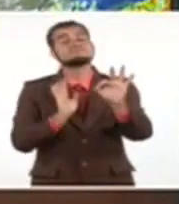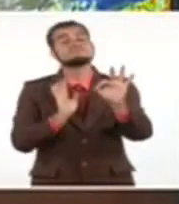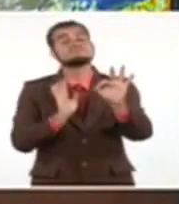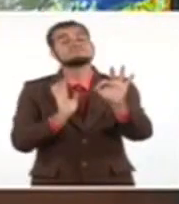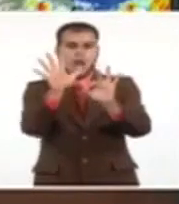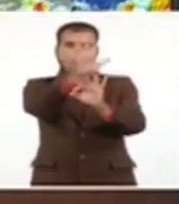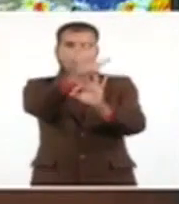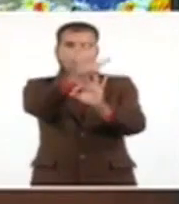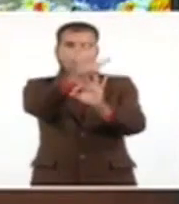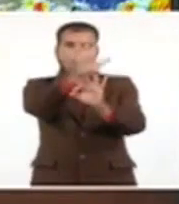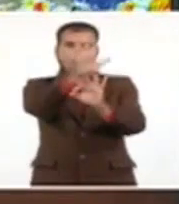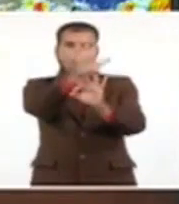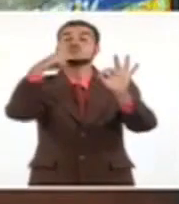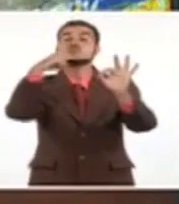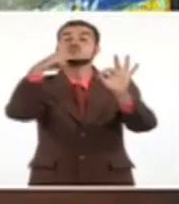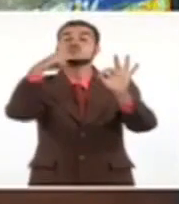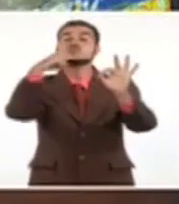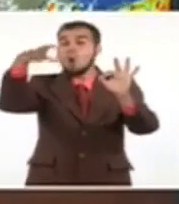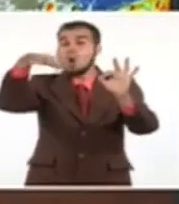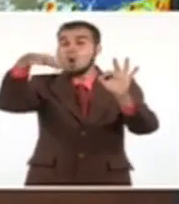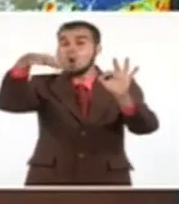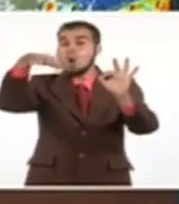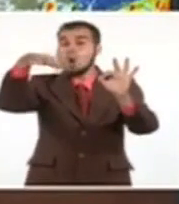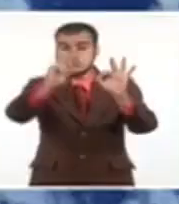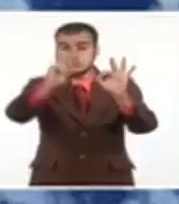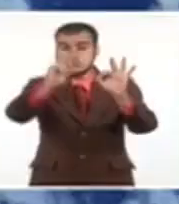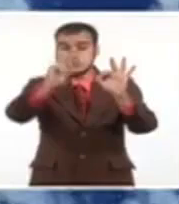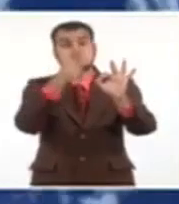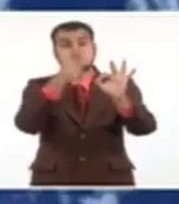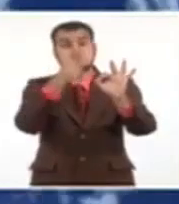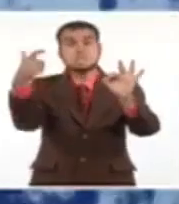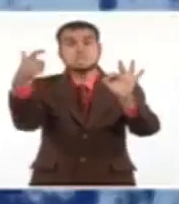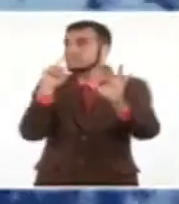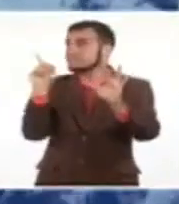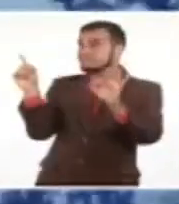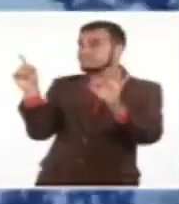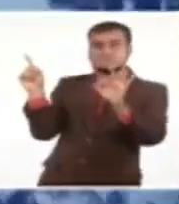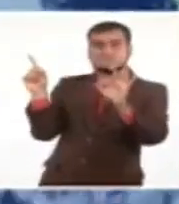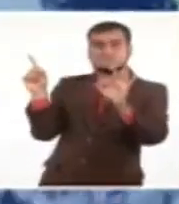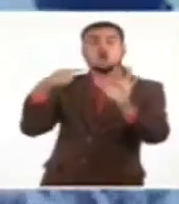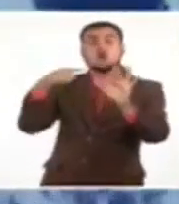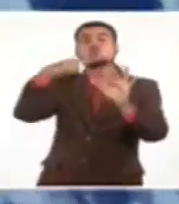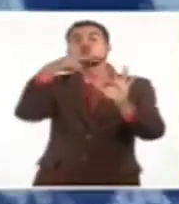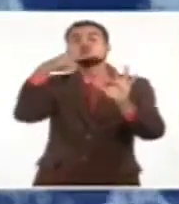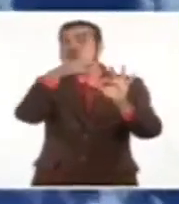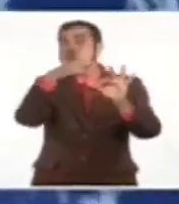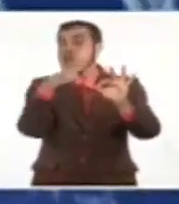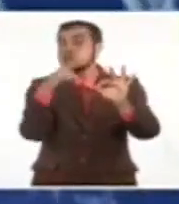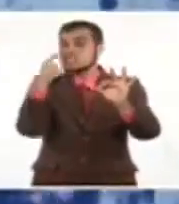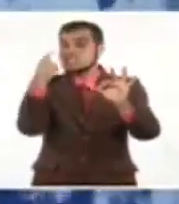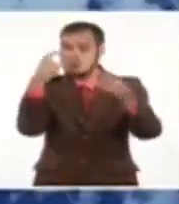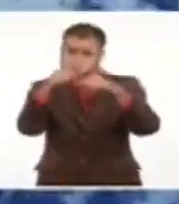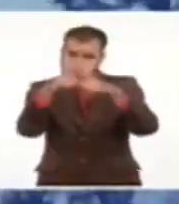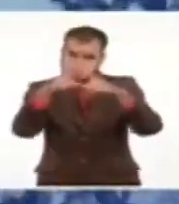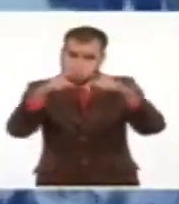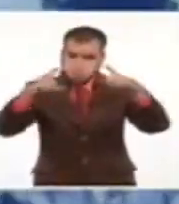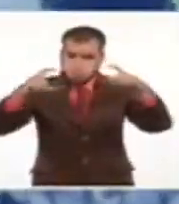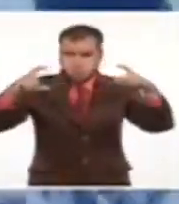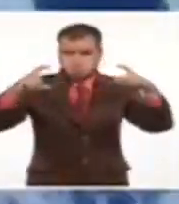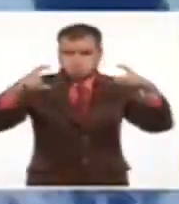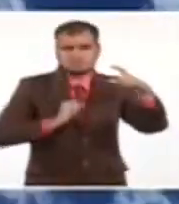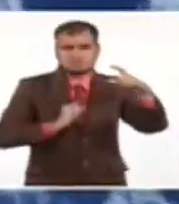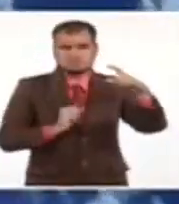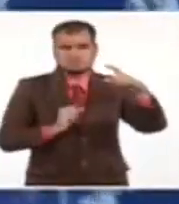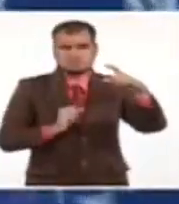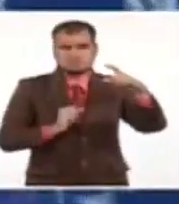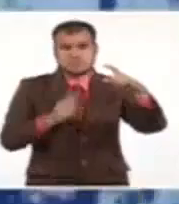y tormentas eléctricas. Ustedes pueden ver aquí cómo se han incrementado esas áreas. Se han hecho áreas fuertes como